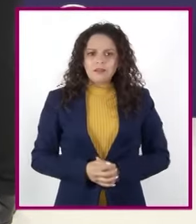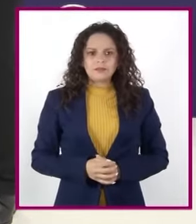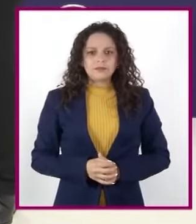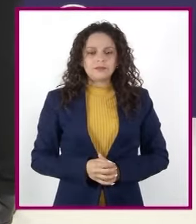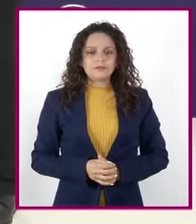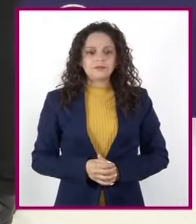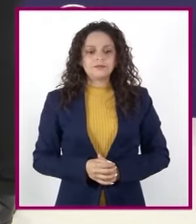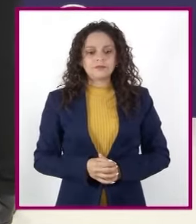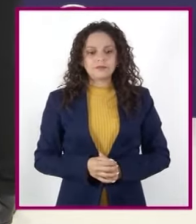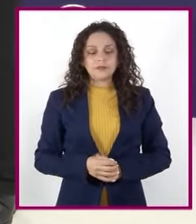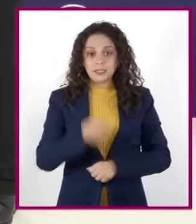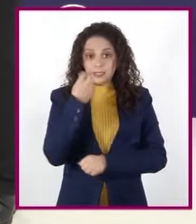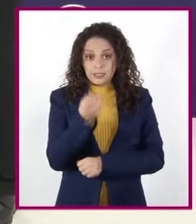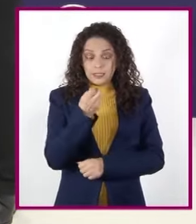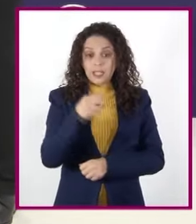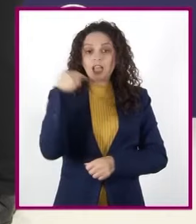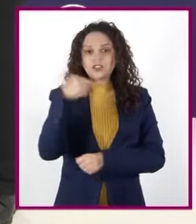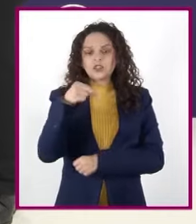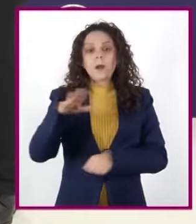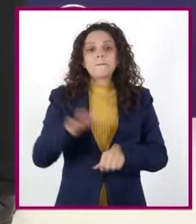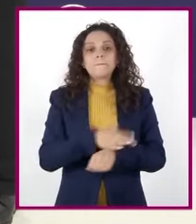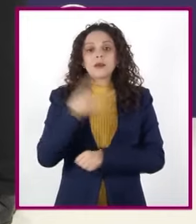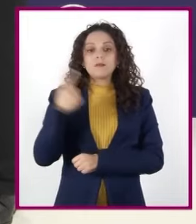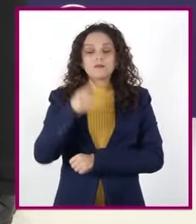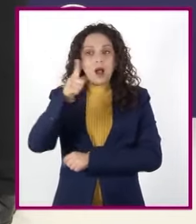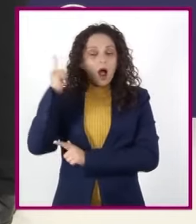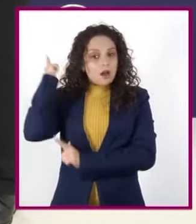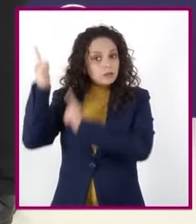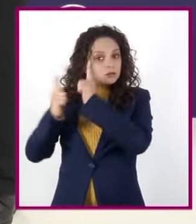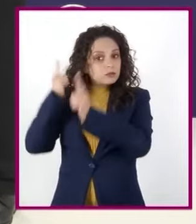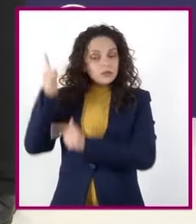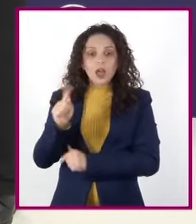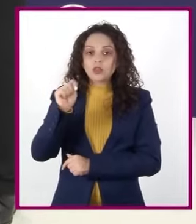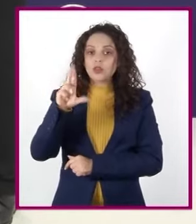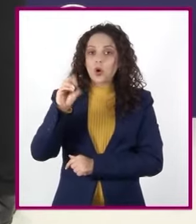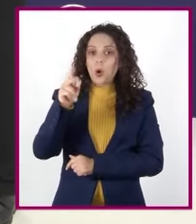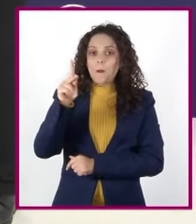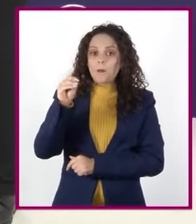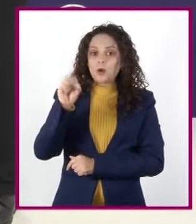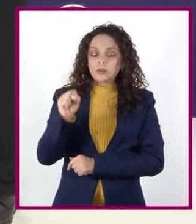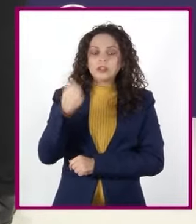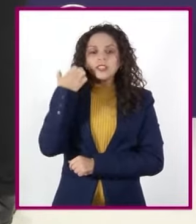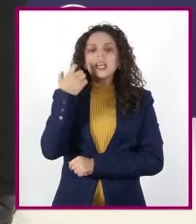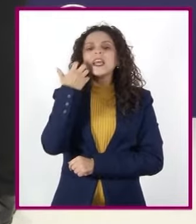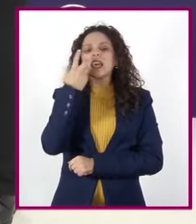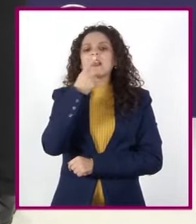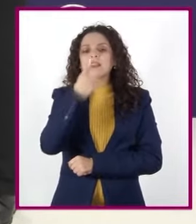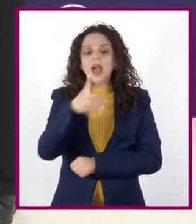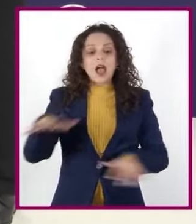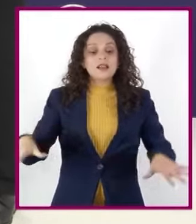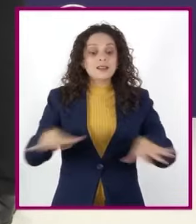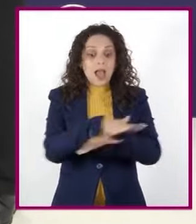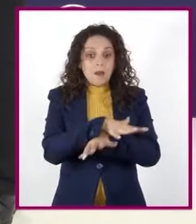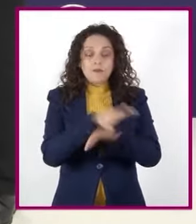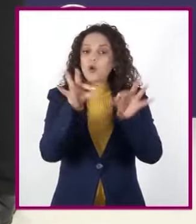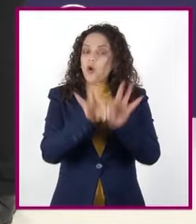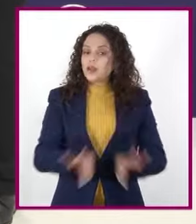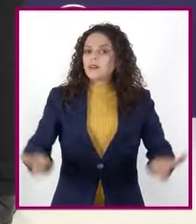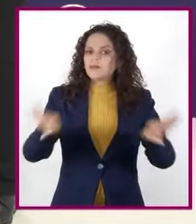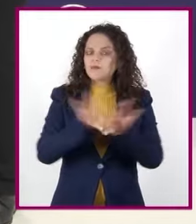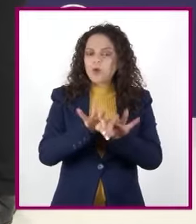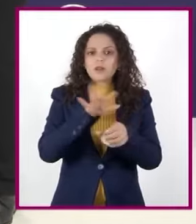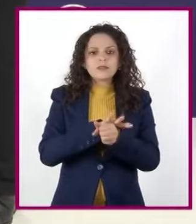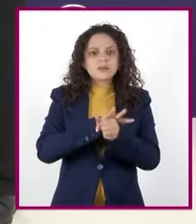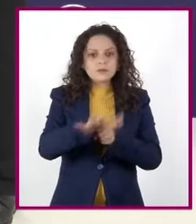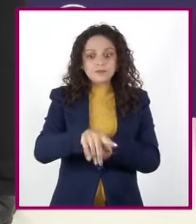La troposfera debe su nombre a su raíz griega, tropos, que significa cambio. Y su importancia está en que